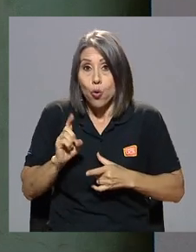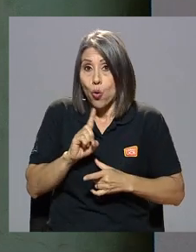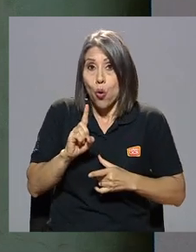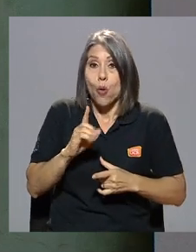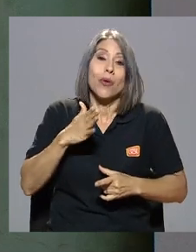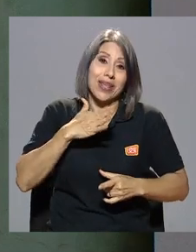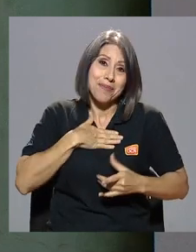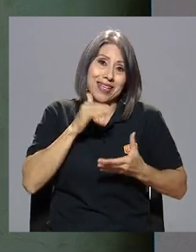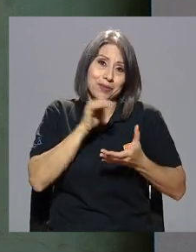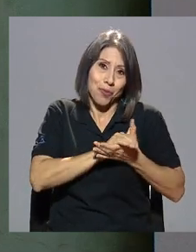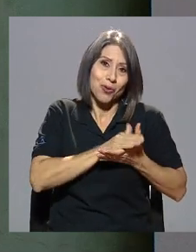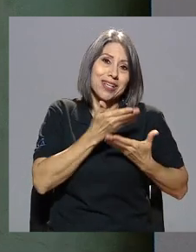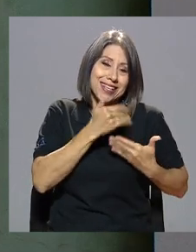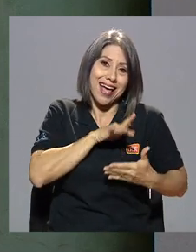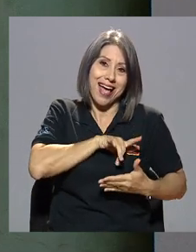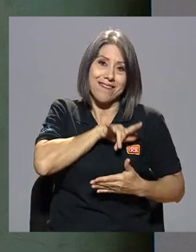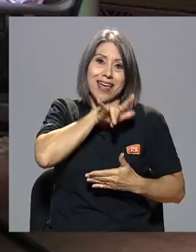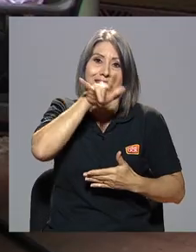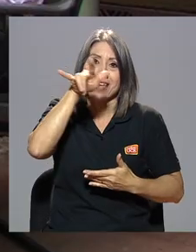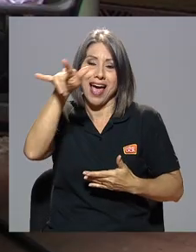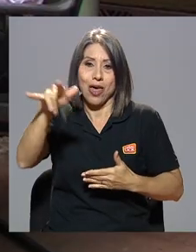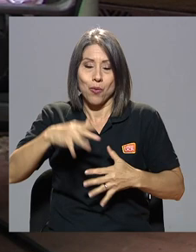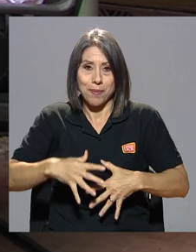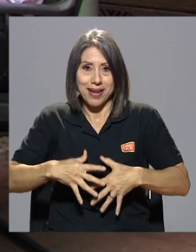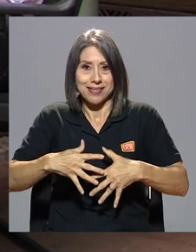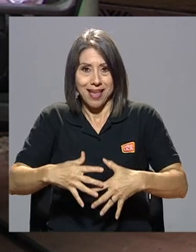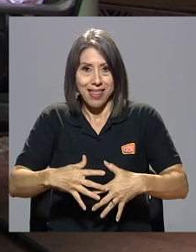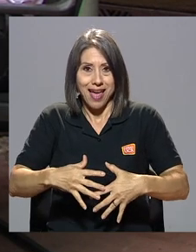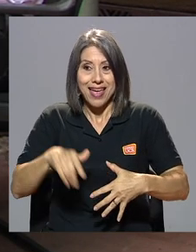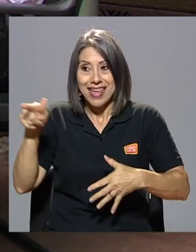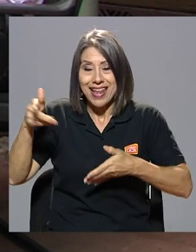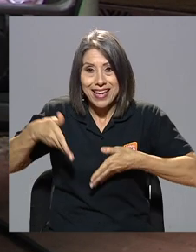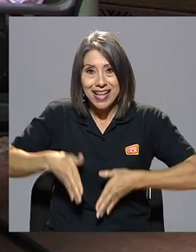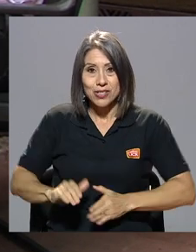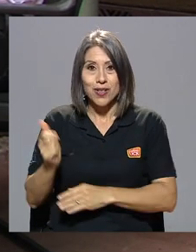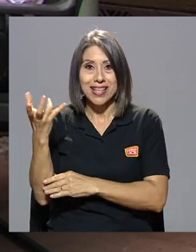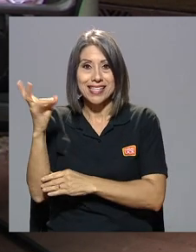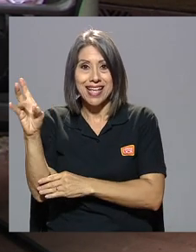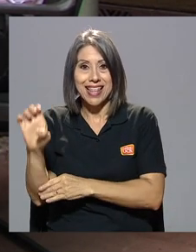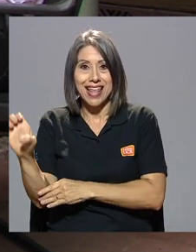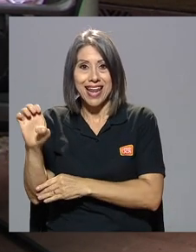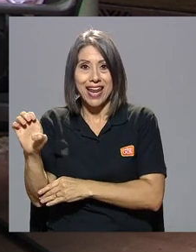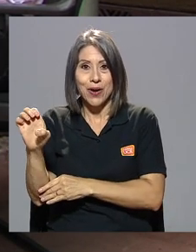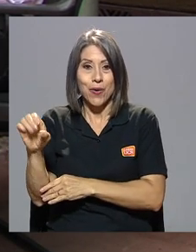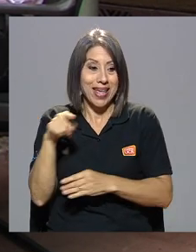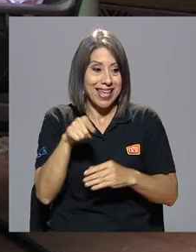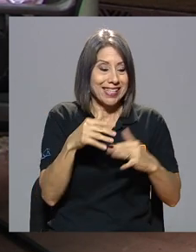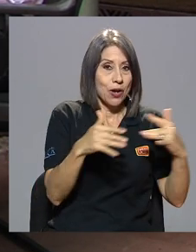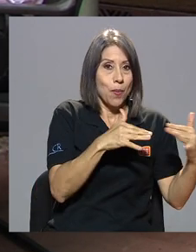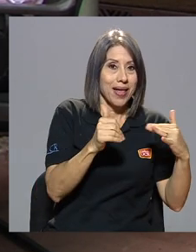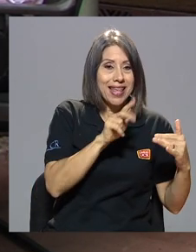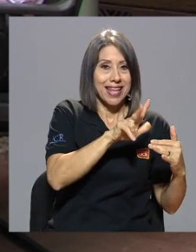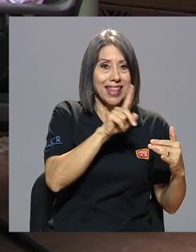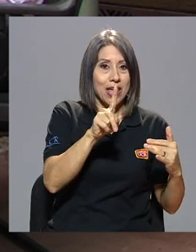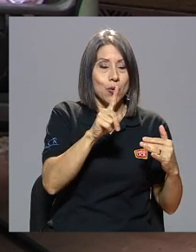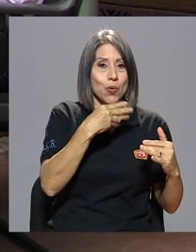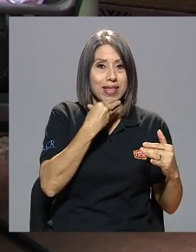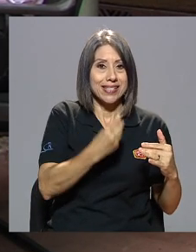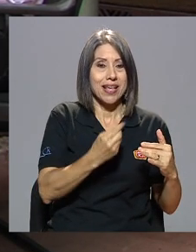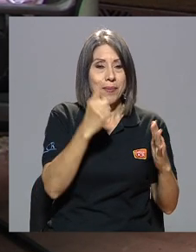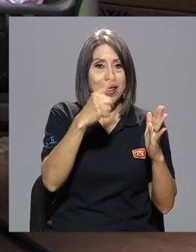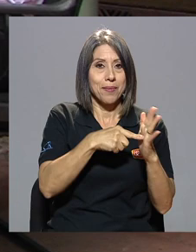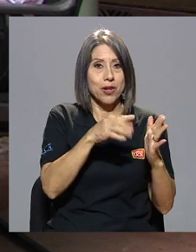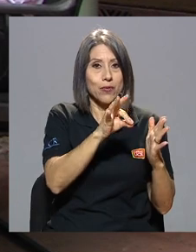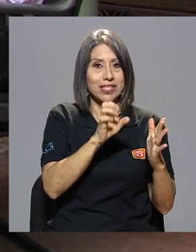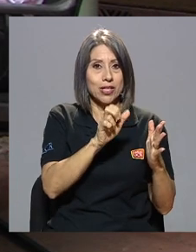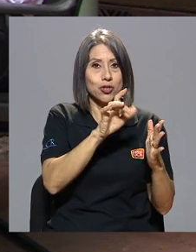viajado embarazada a Cuba y nació el 17 de enero y ese combate era el 31 de diciembre del 83